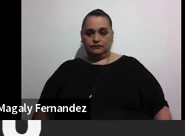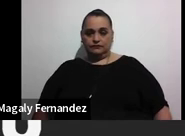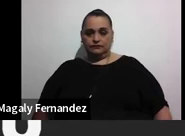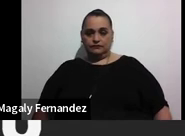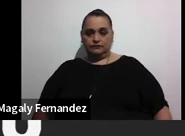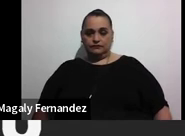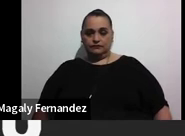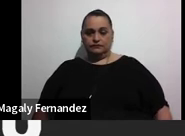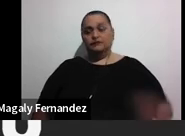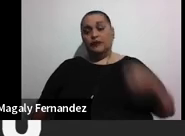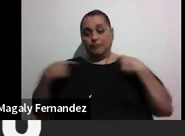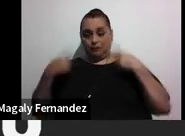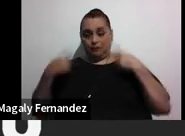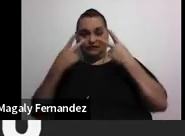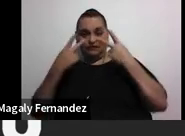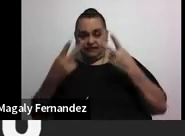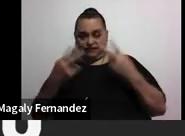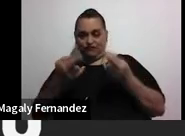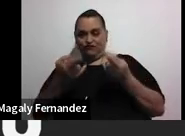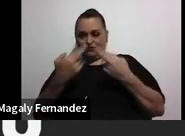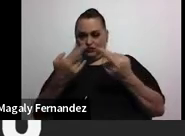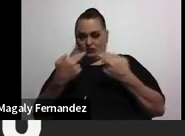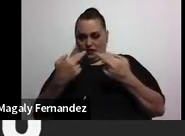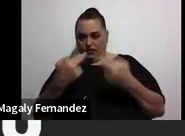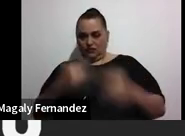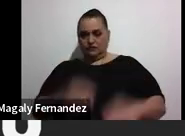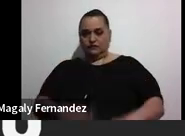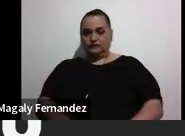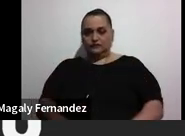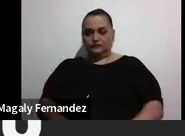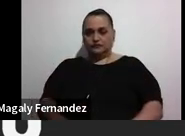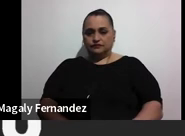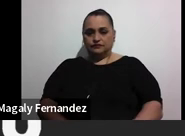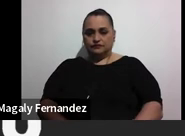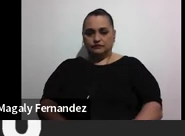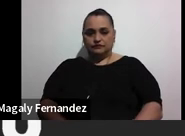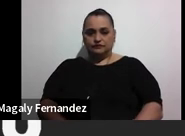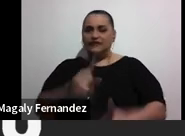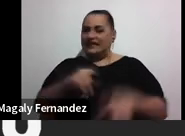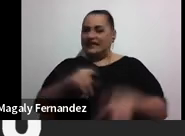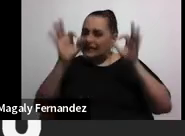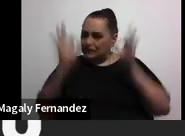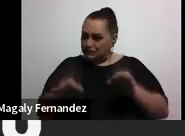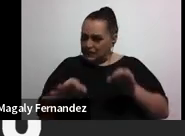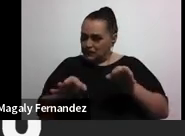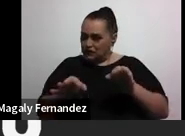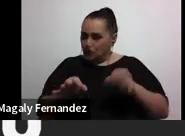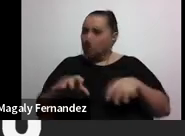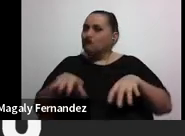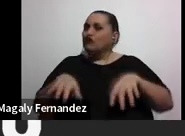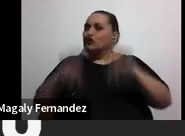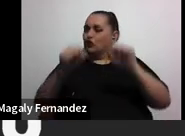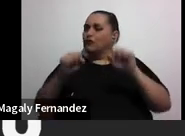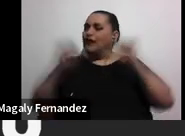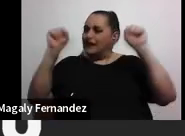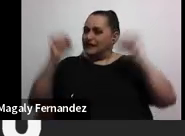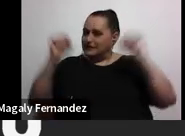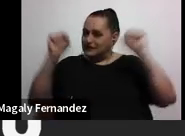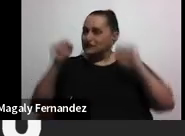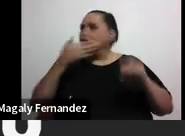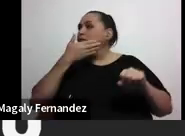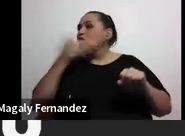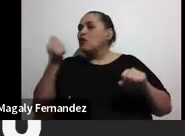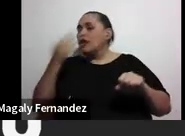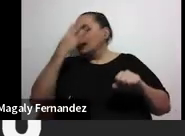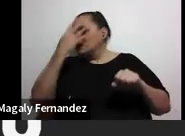vamos a ir viendo un poco los resultados determinación retomar hacer ejercicio mejorar el sueño tomar más